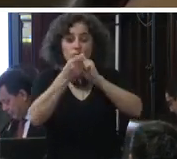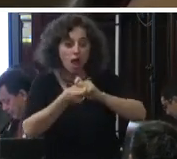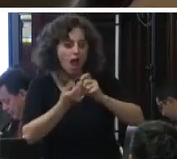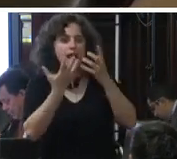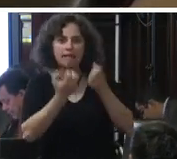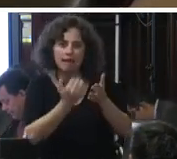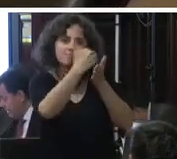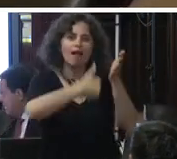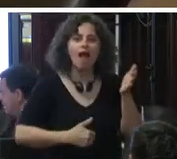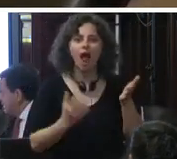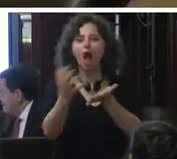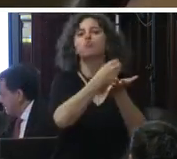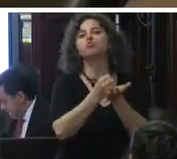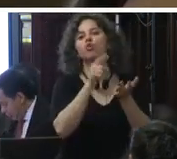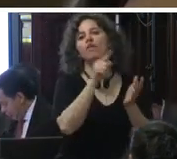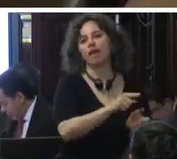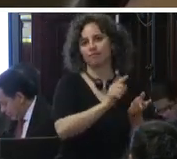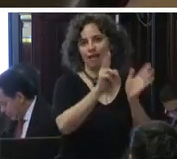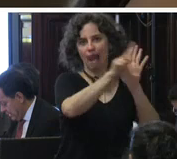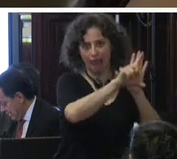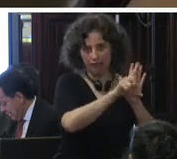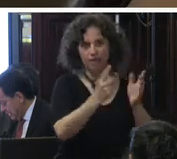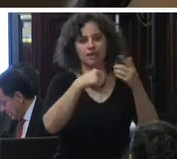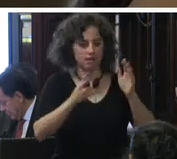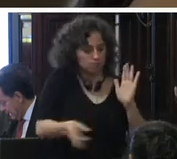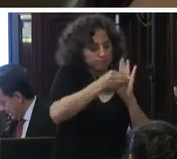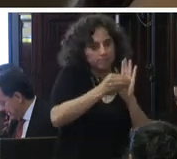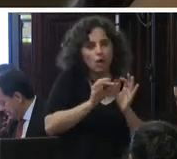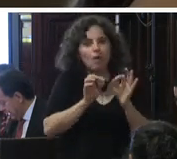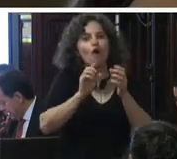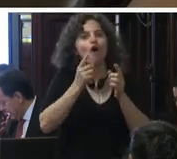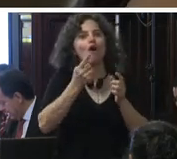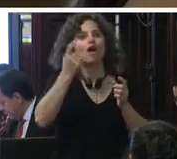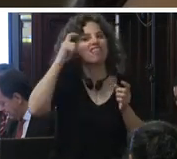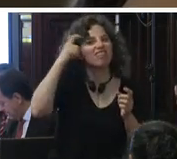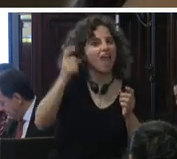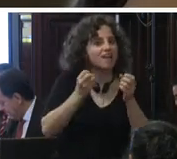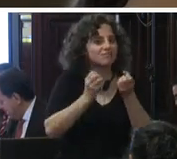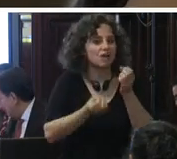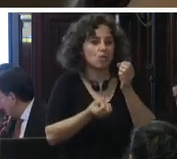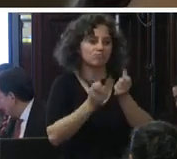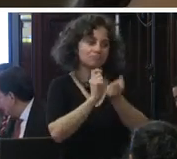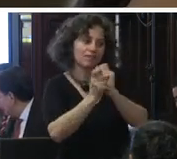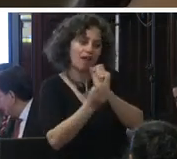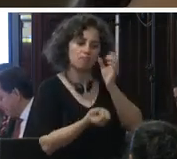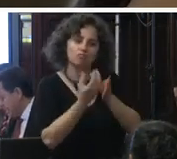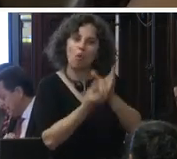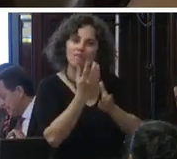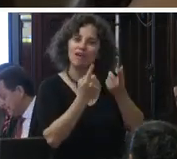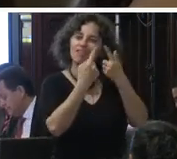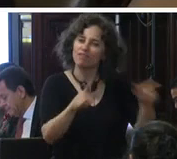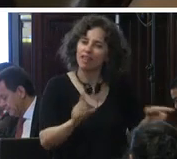abuso de esta figura a través de la incorporación de medidas cautelares alternativas de aplicación